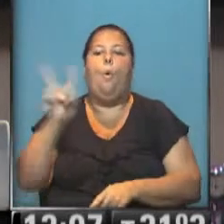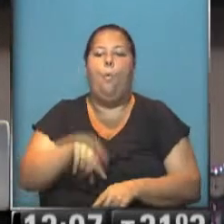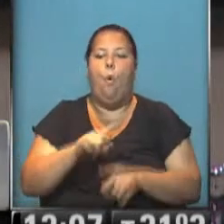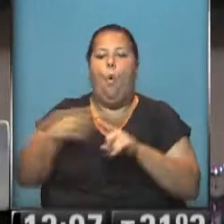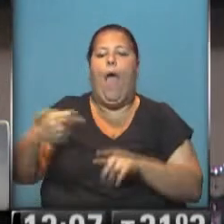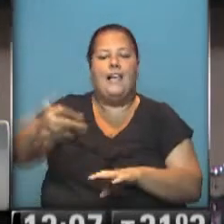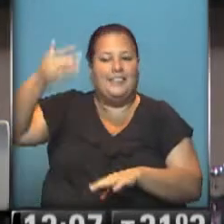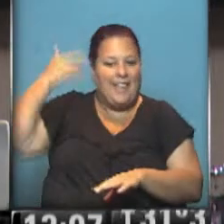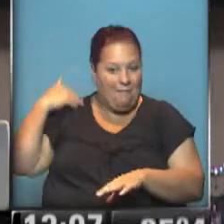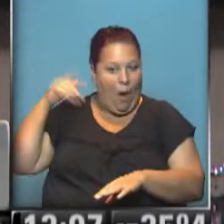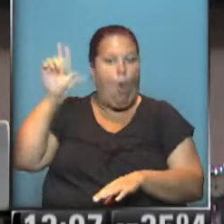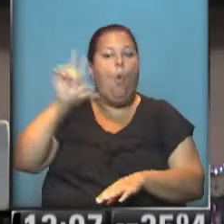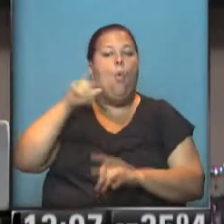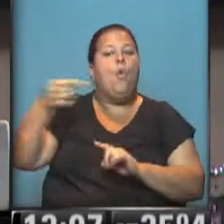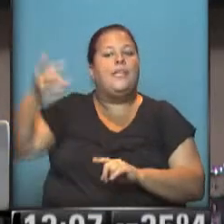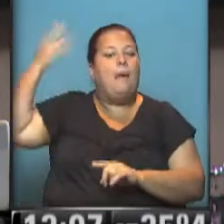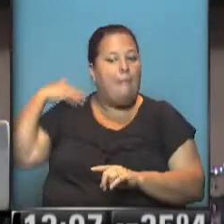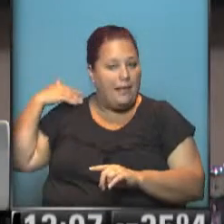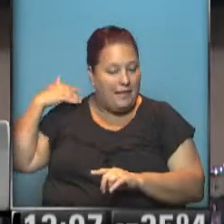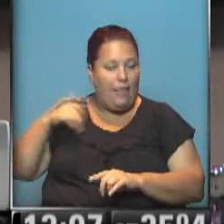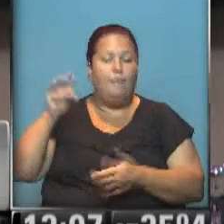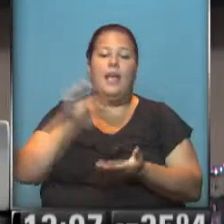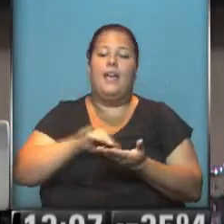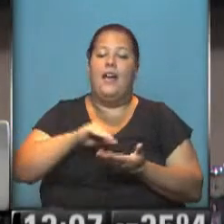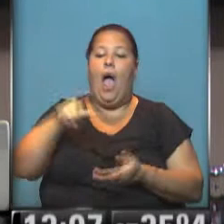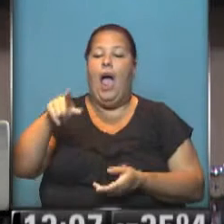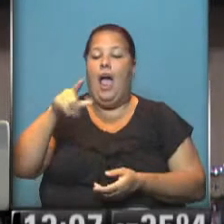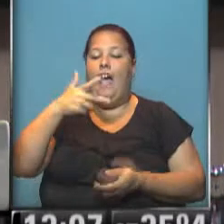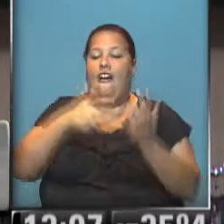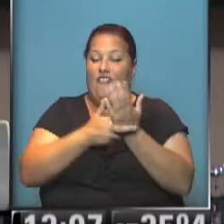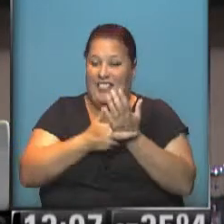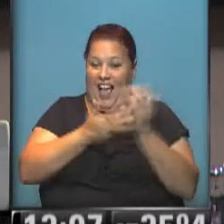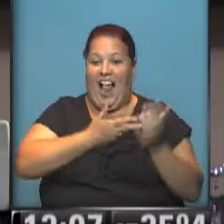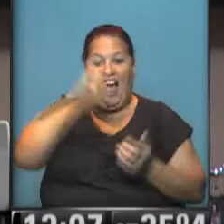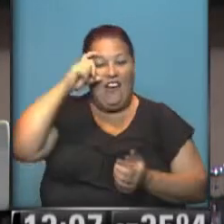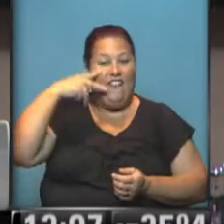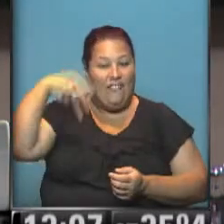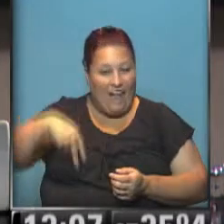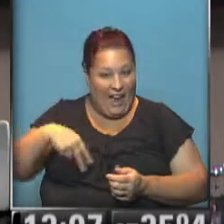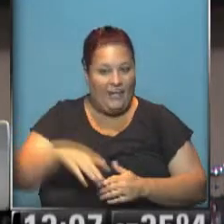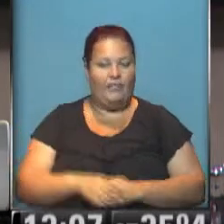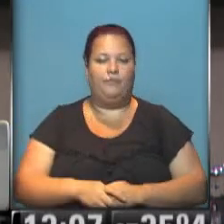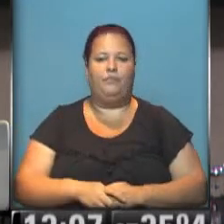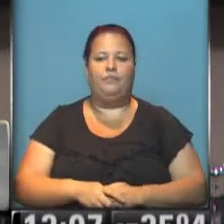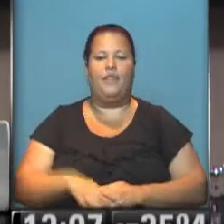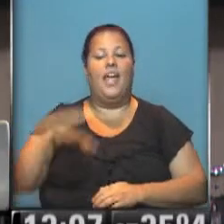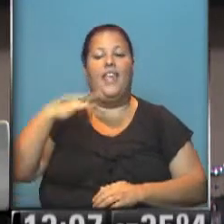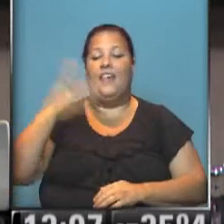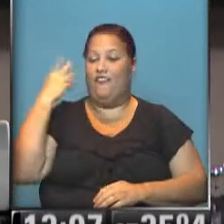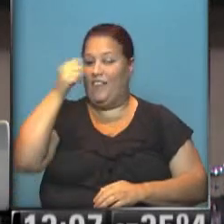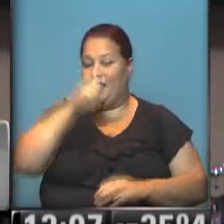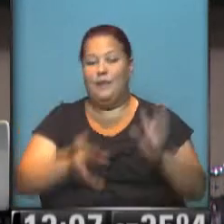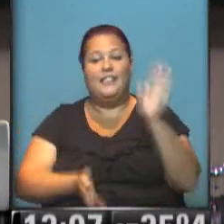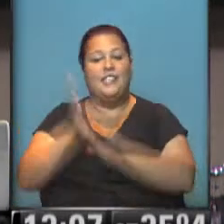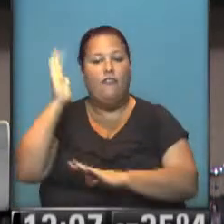atrás, al lunes de la semana pasada, la doctora Viviana Fein, la fiscal de esta investigación, tuvo que salir el fin de